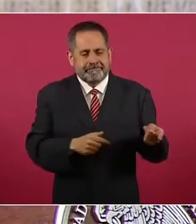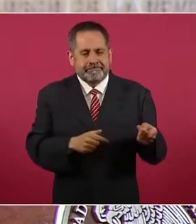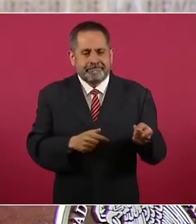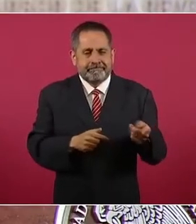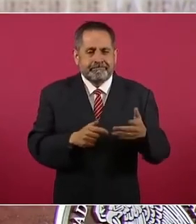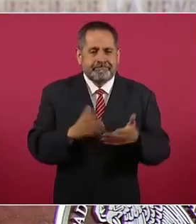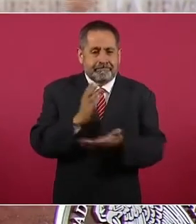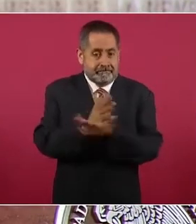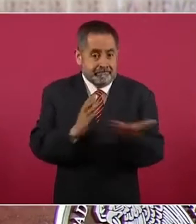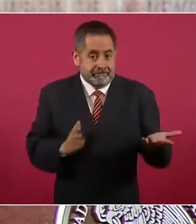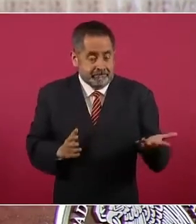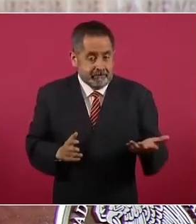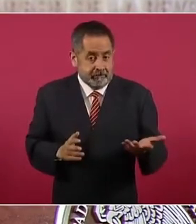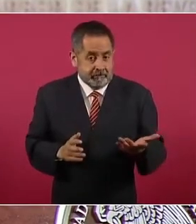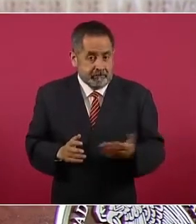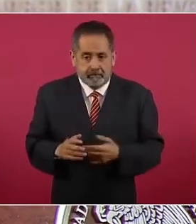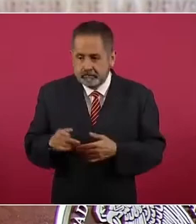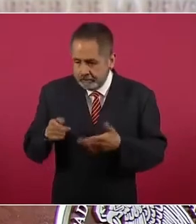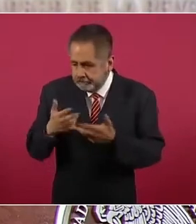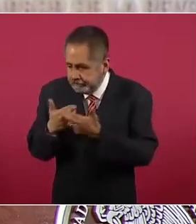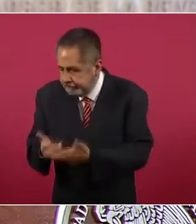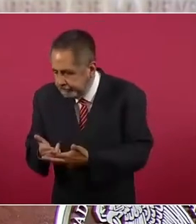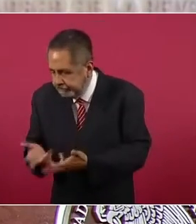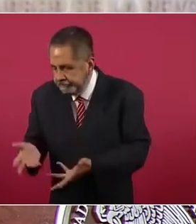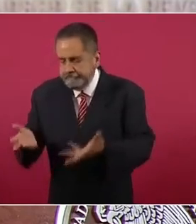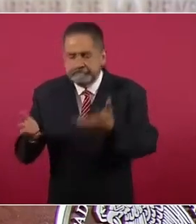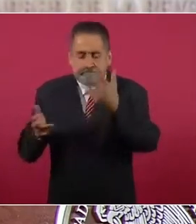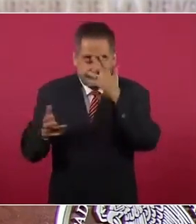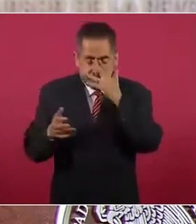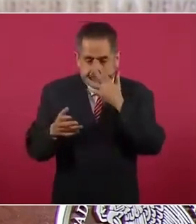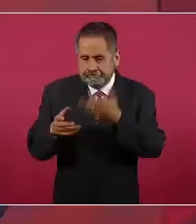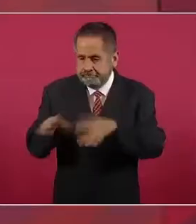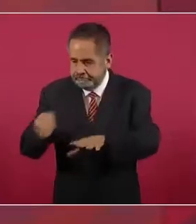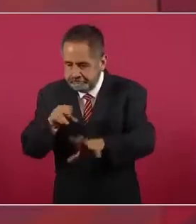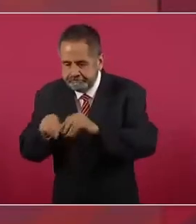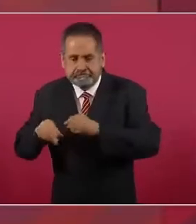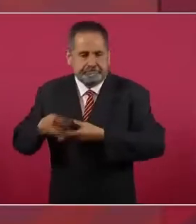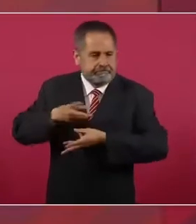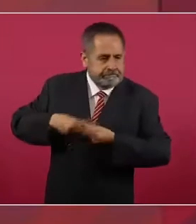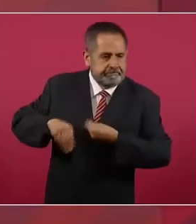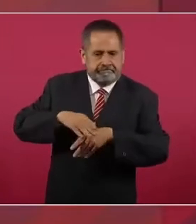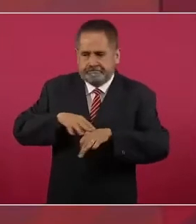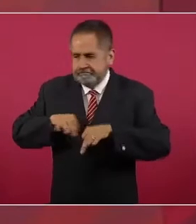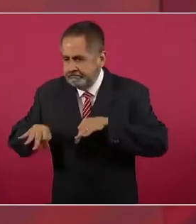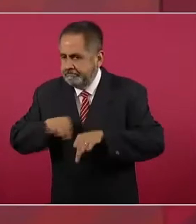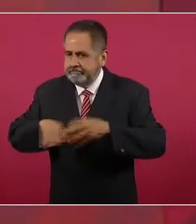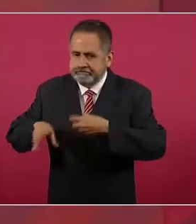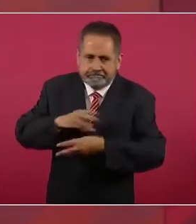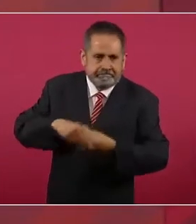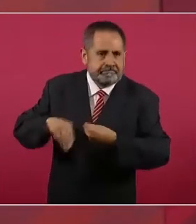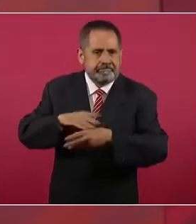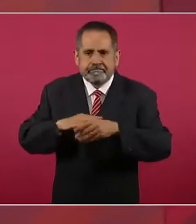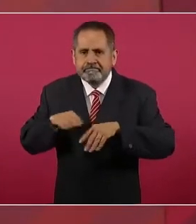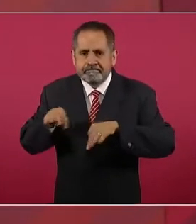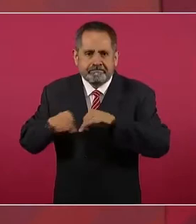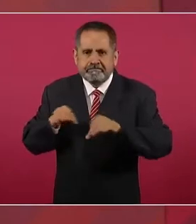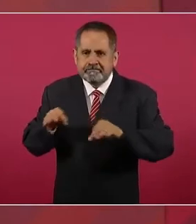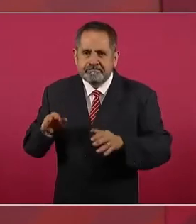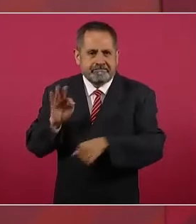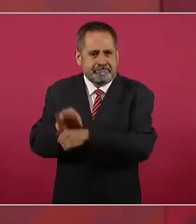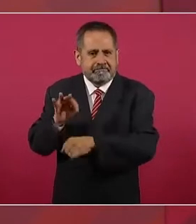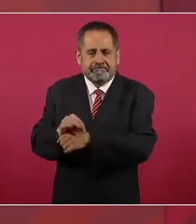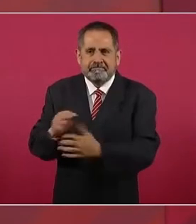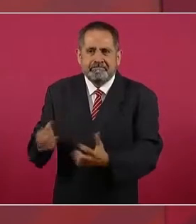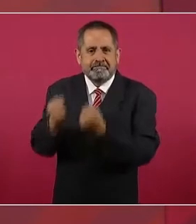Y con lo que nos dejaron, con eso estamos sacando adelante al país.